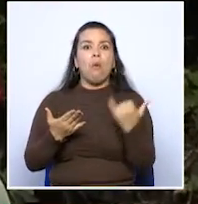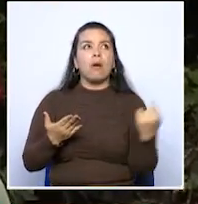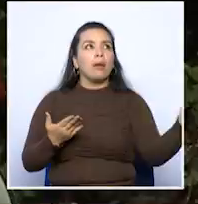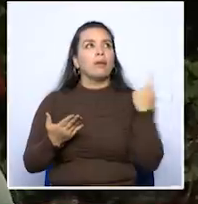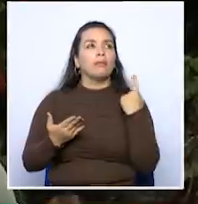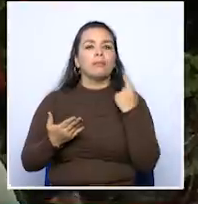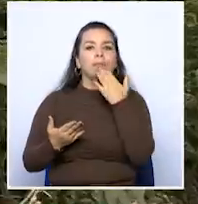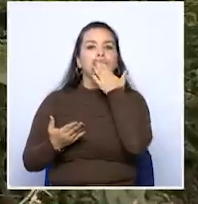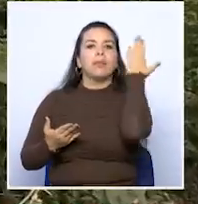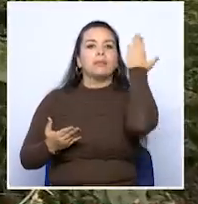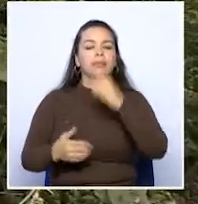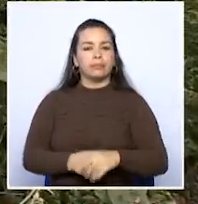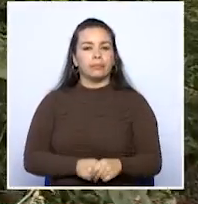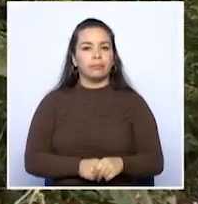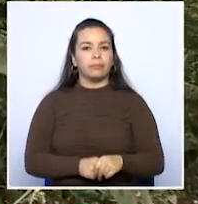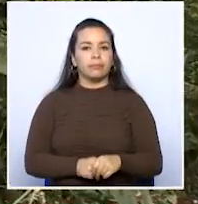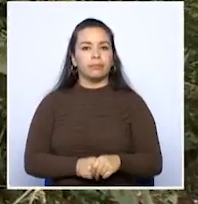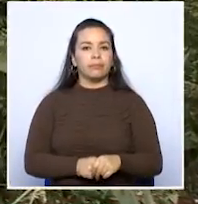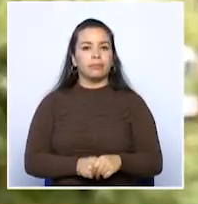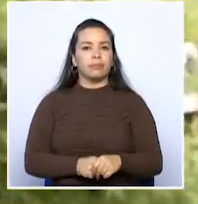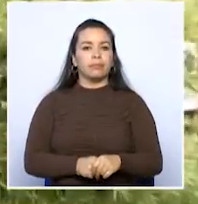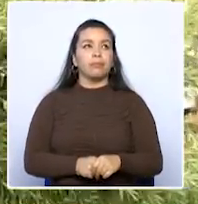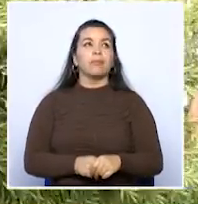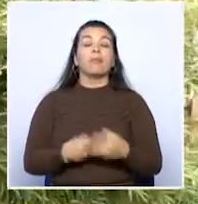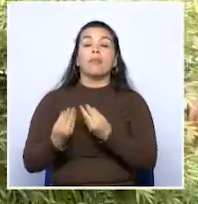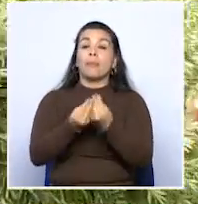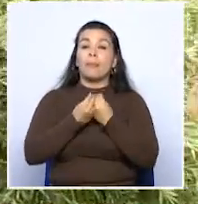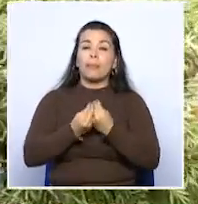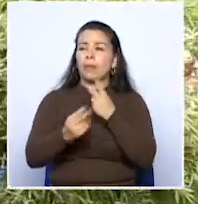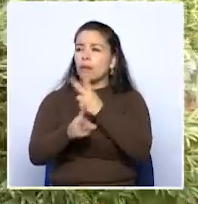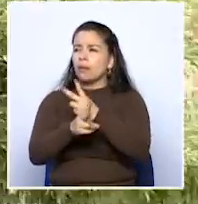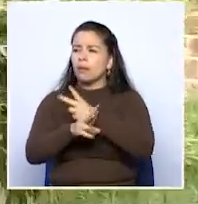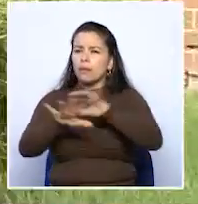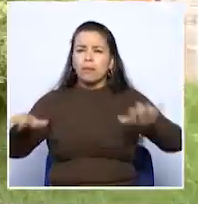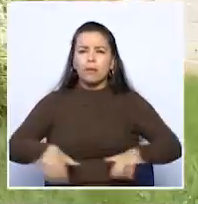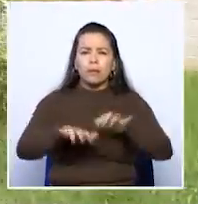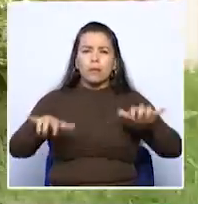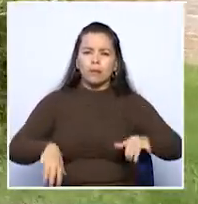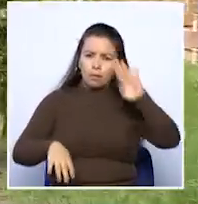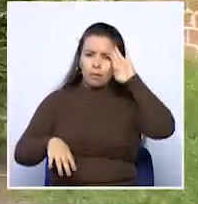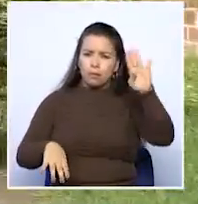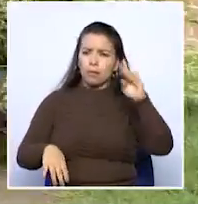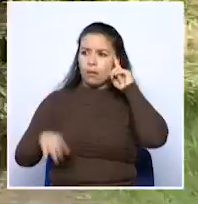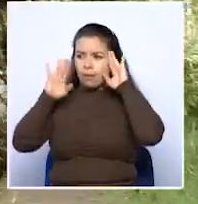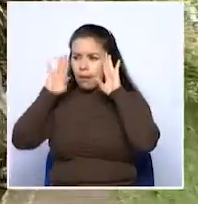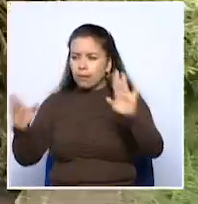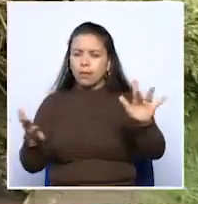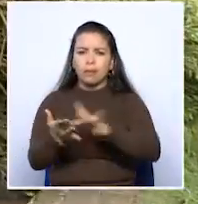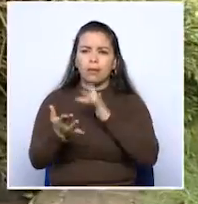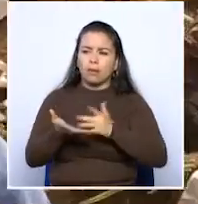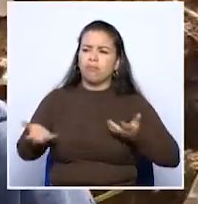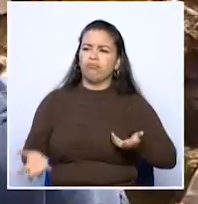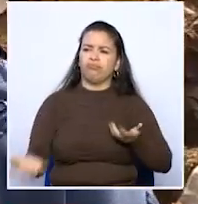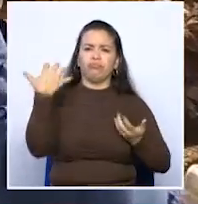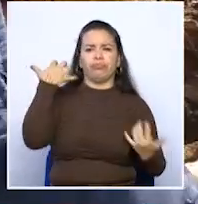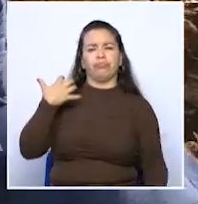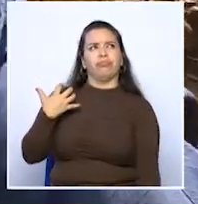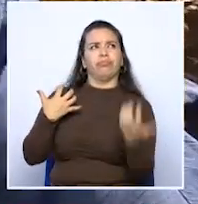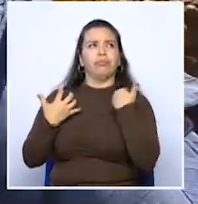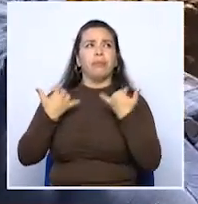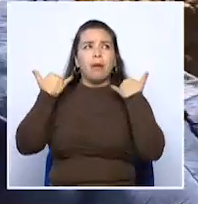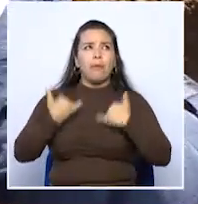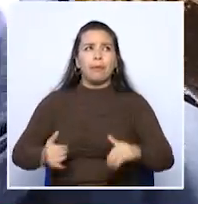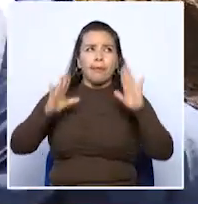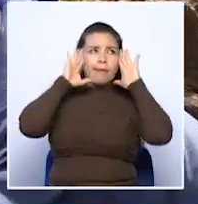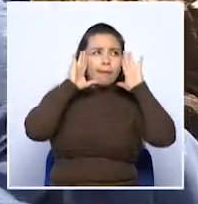ya pasó la catástrofe. Los organismos de socorro y las autoridades ambientales atendieron la emergencia y removieron el derrumbe. Estamos atendiendo